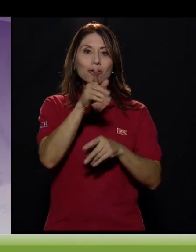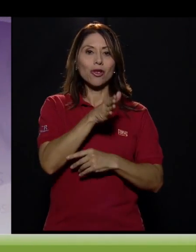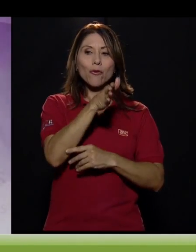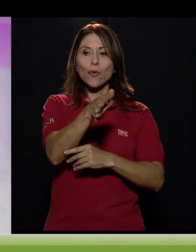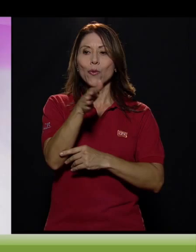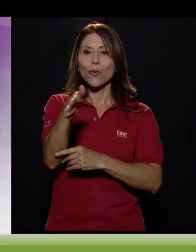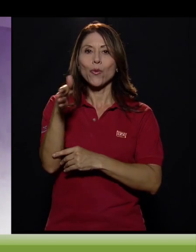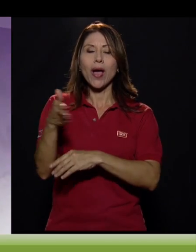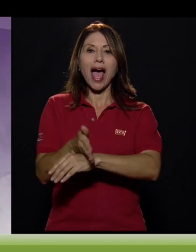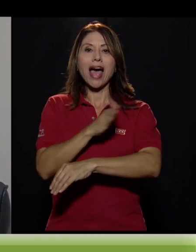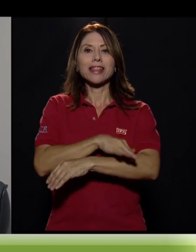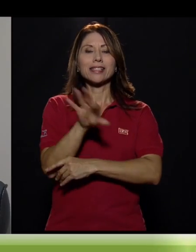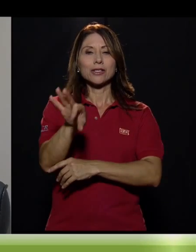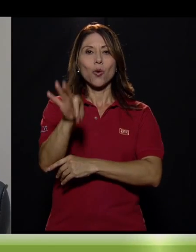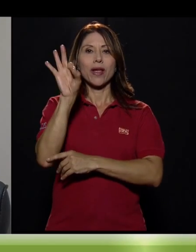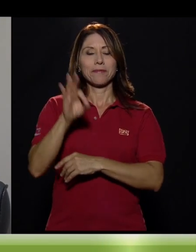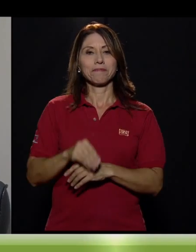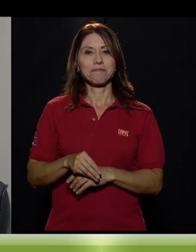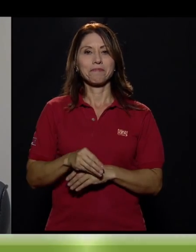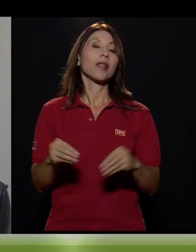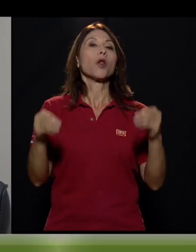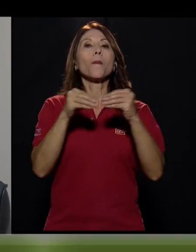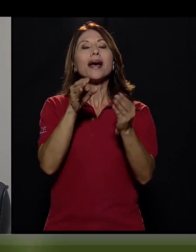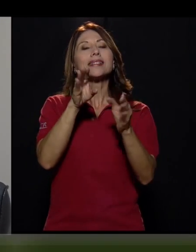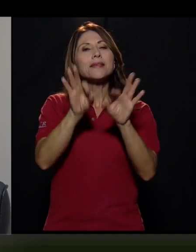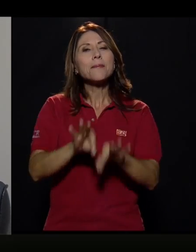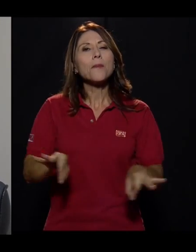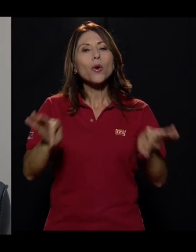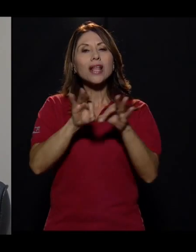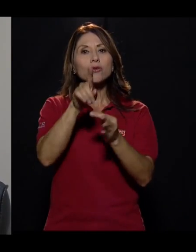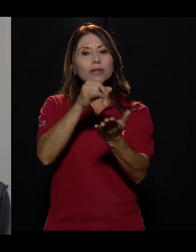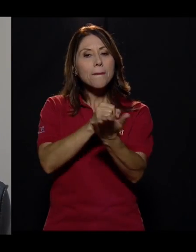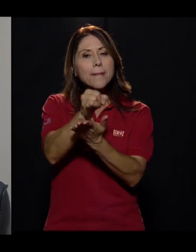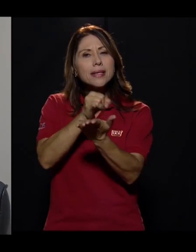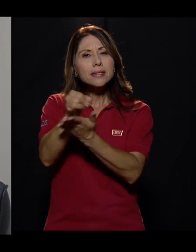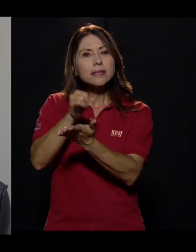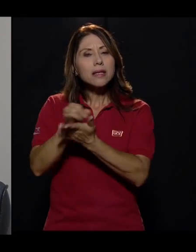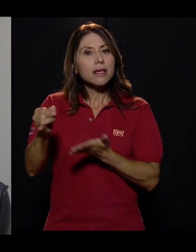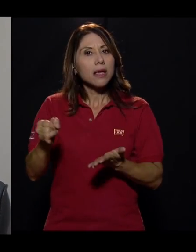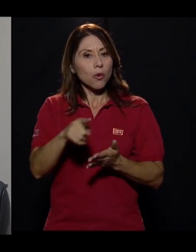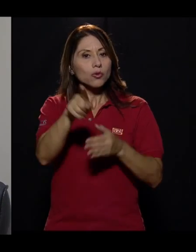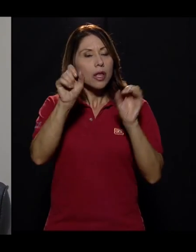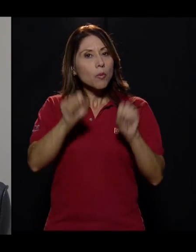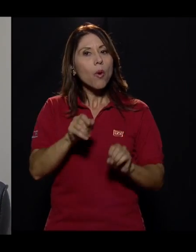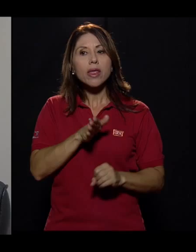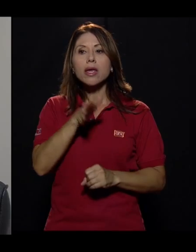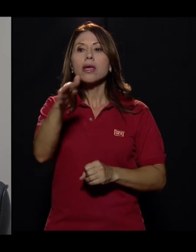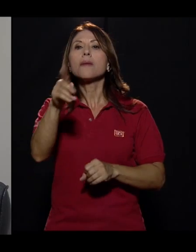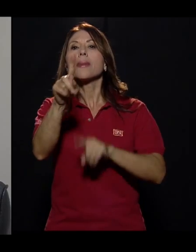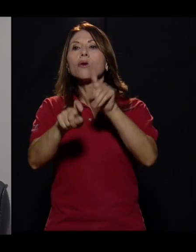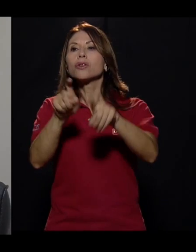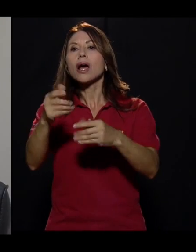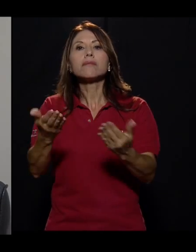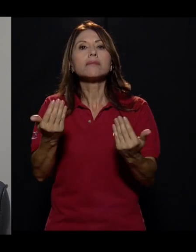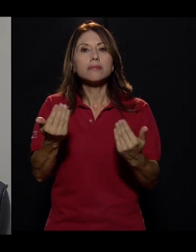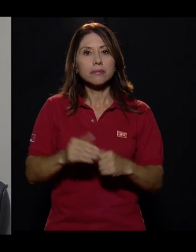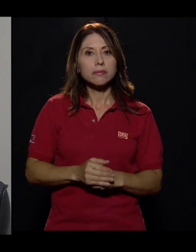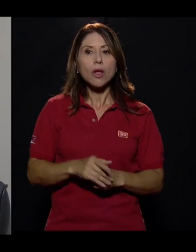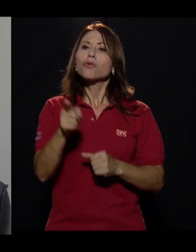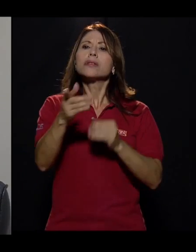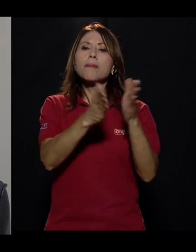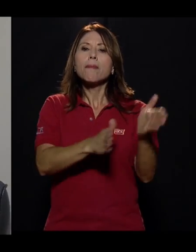de elegir la definitiva. Lo más importante es investigue, aunque sea un lugar privado se tiene todo el derecho de llegar y preguntar.